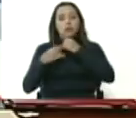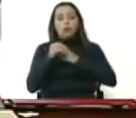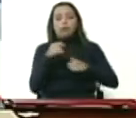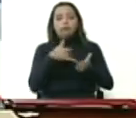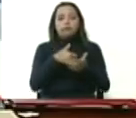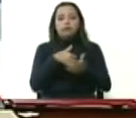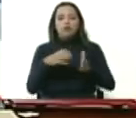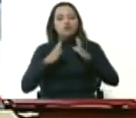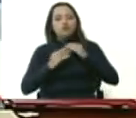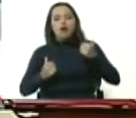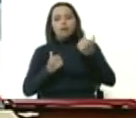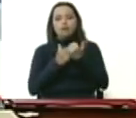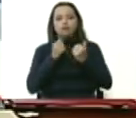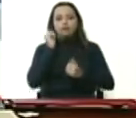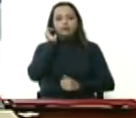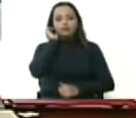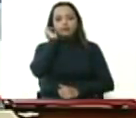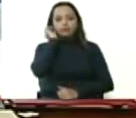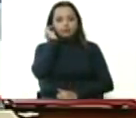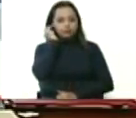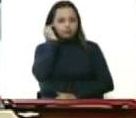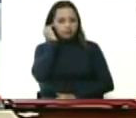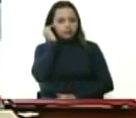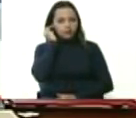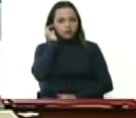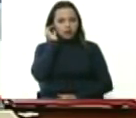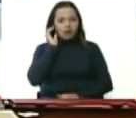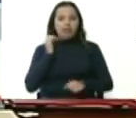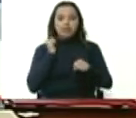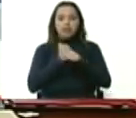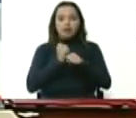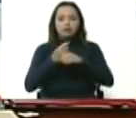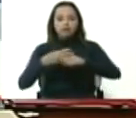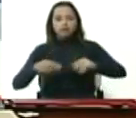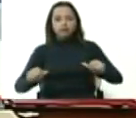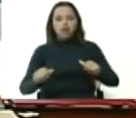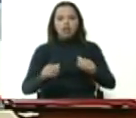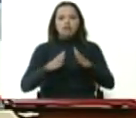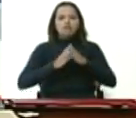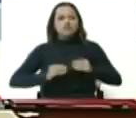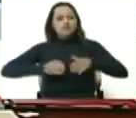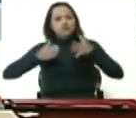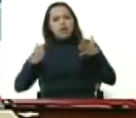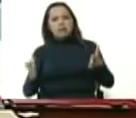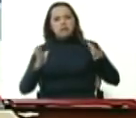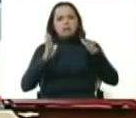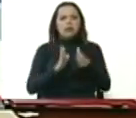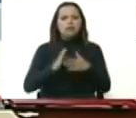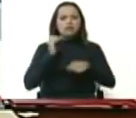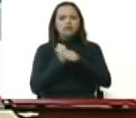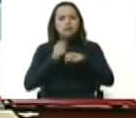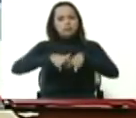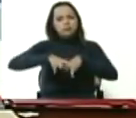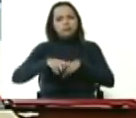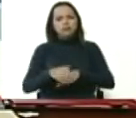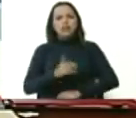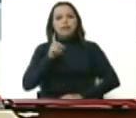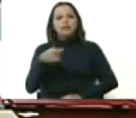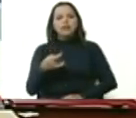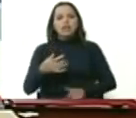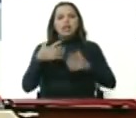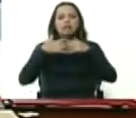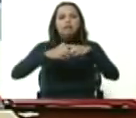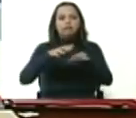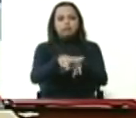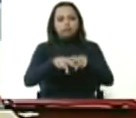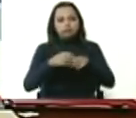a los productores agrícolas de todos los tamaños y dimensiones y a la agroindustria todo